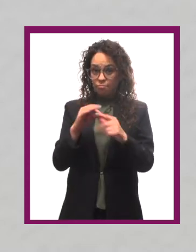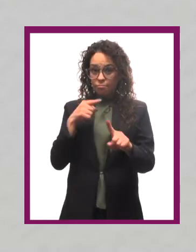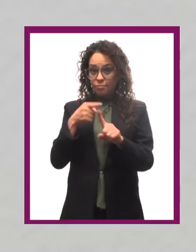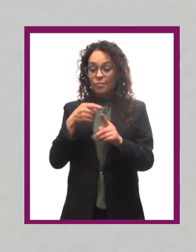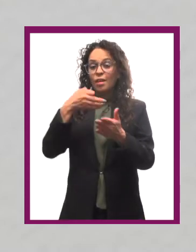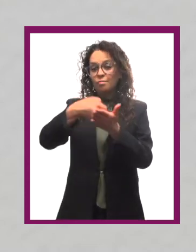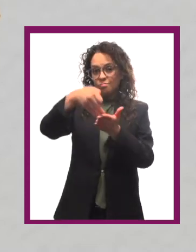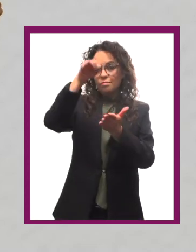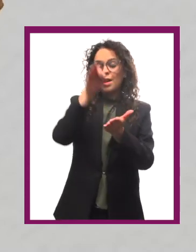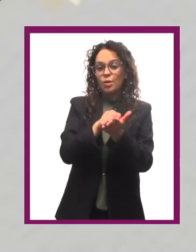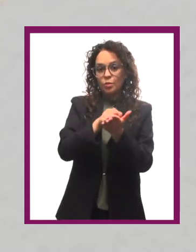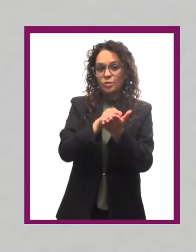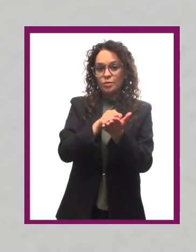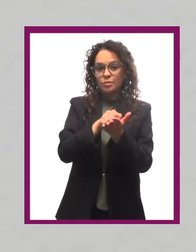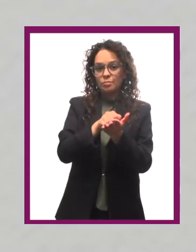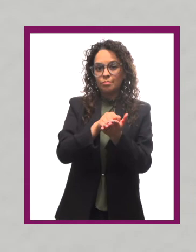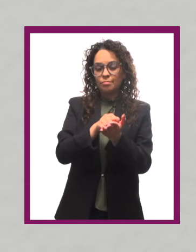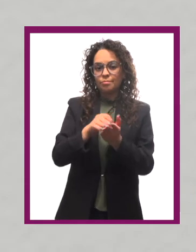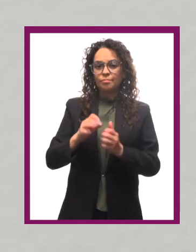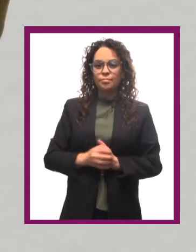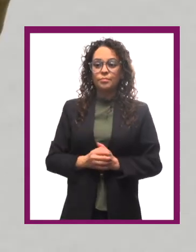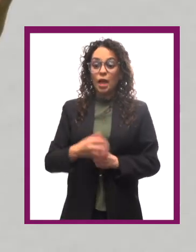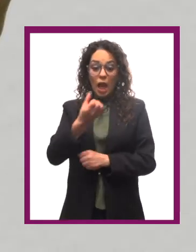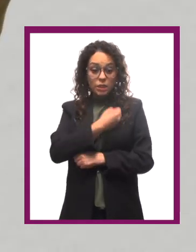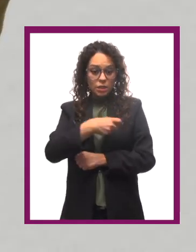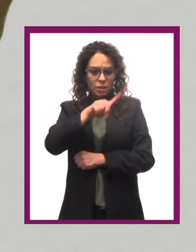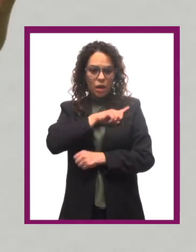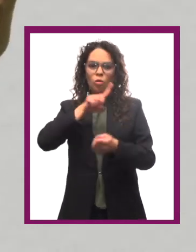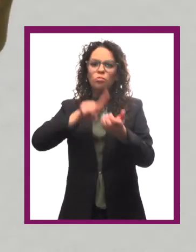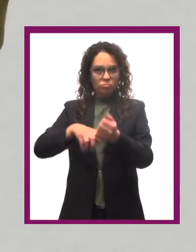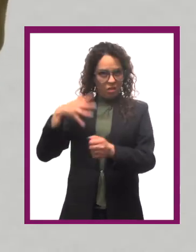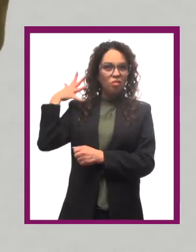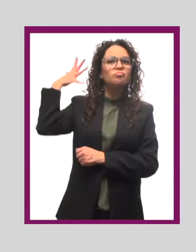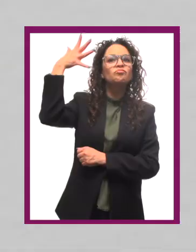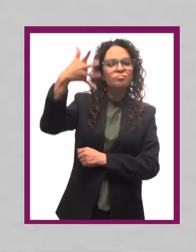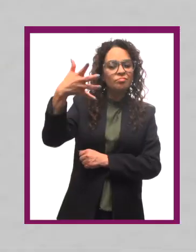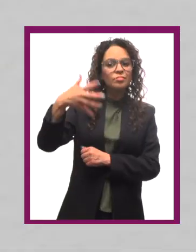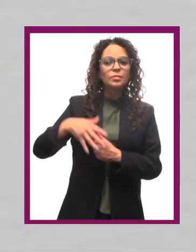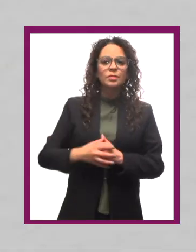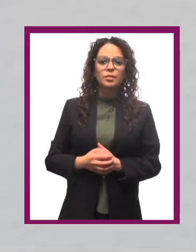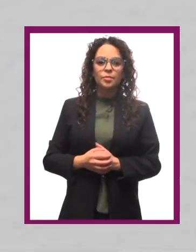Argumento basado en los valores. Salud es futuro.